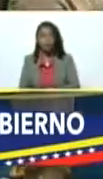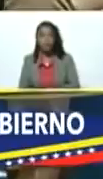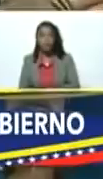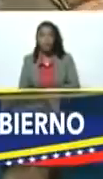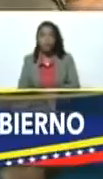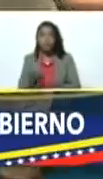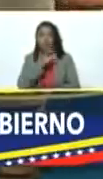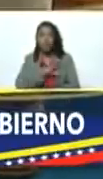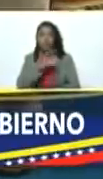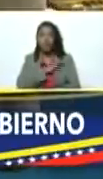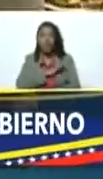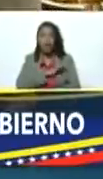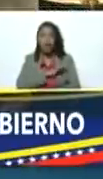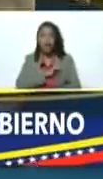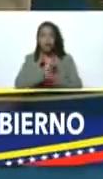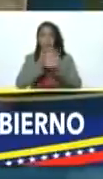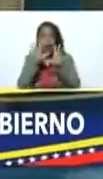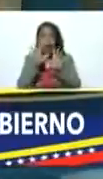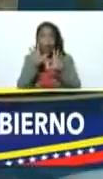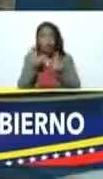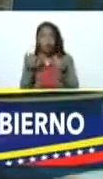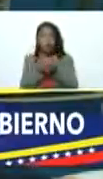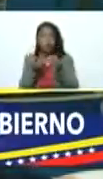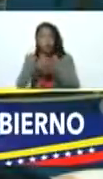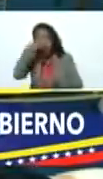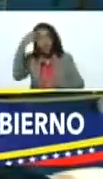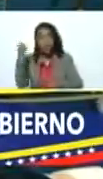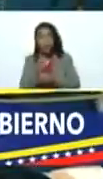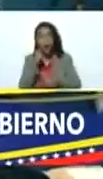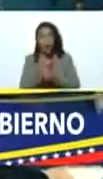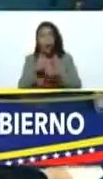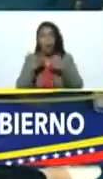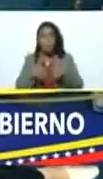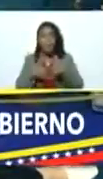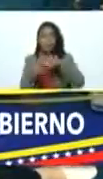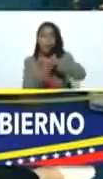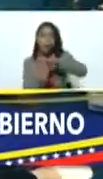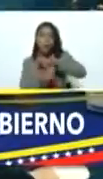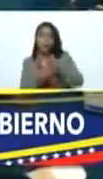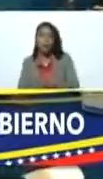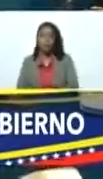socialista eficiente de la clase obrera en las empresas básicas